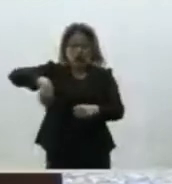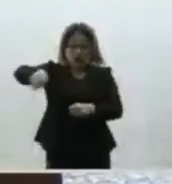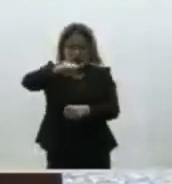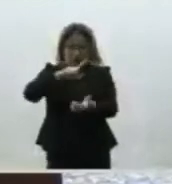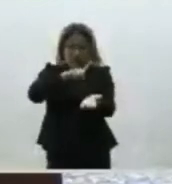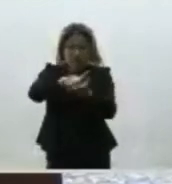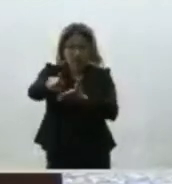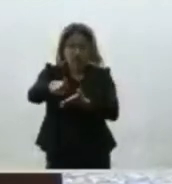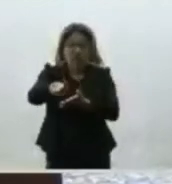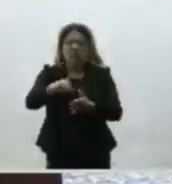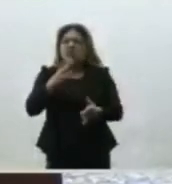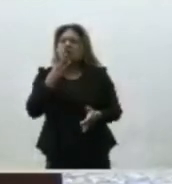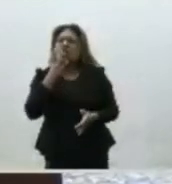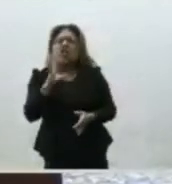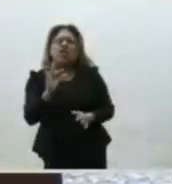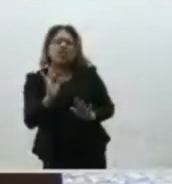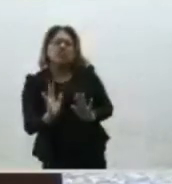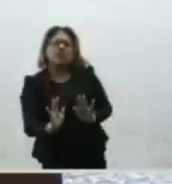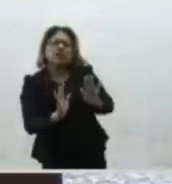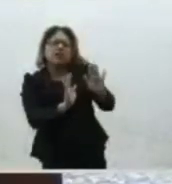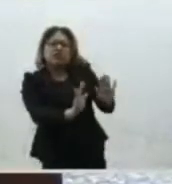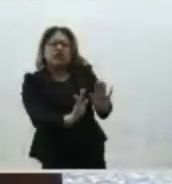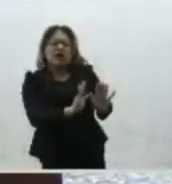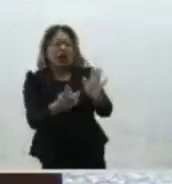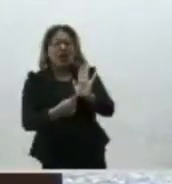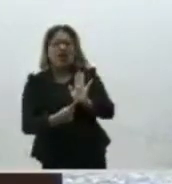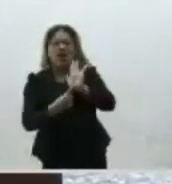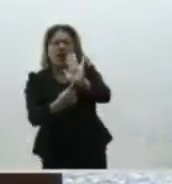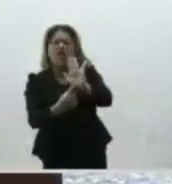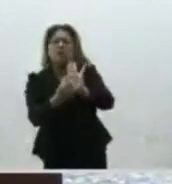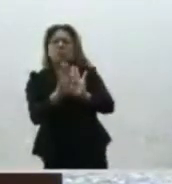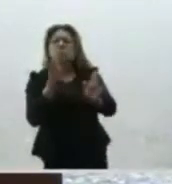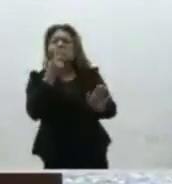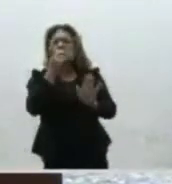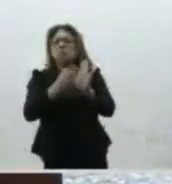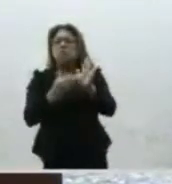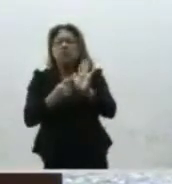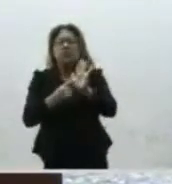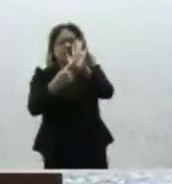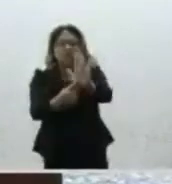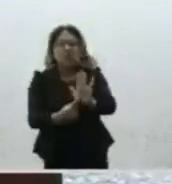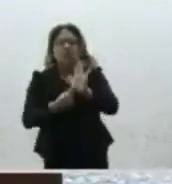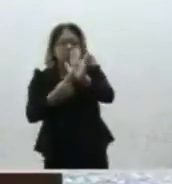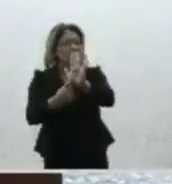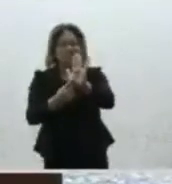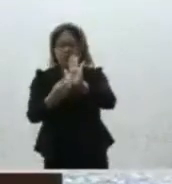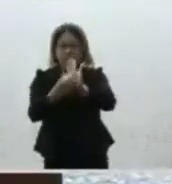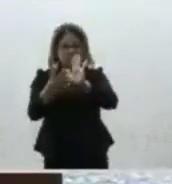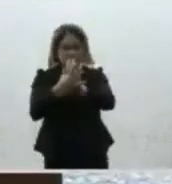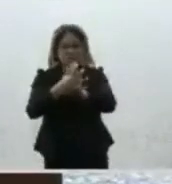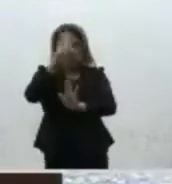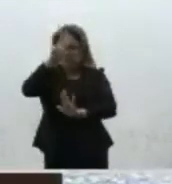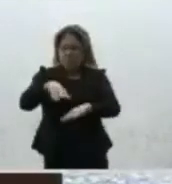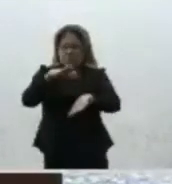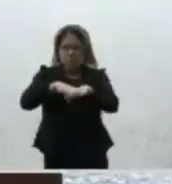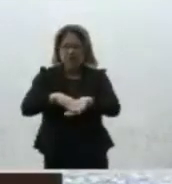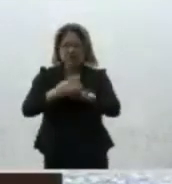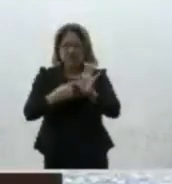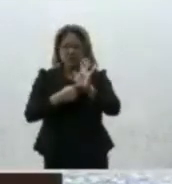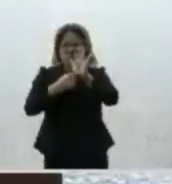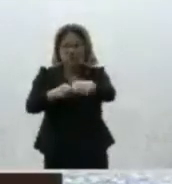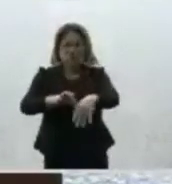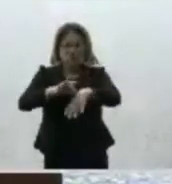derecho no puede quedar en un decálogo en un papel sino convertirse en realidad palpable me complace observar